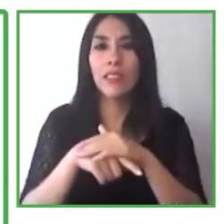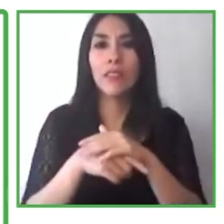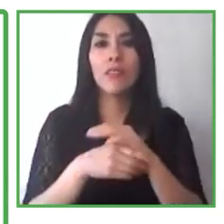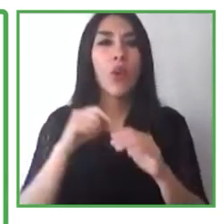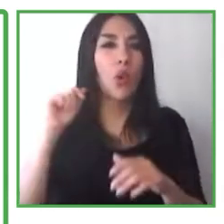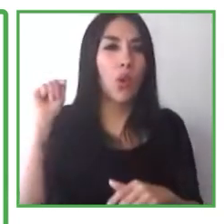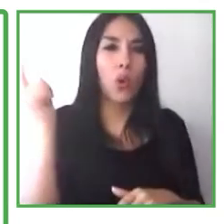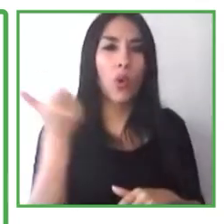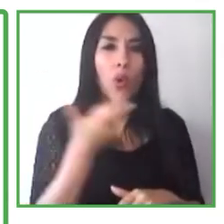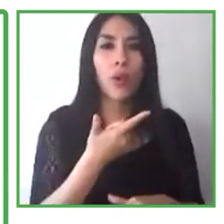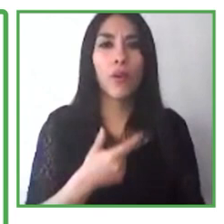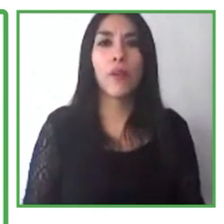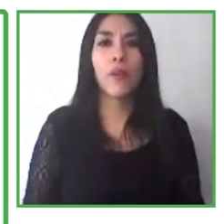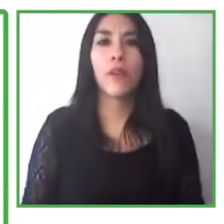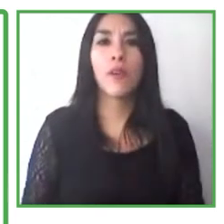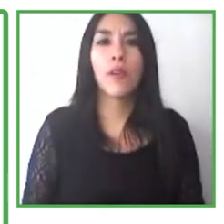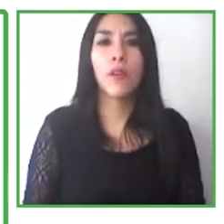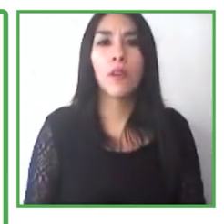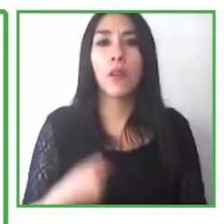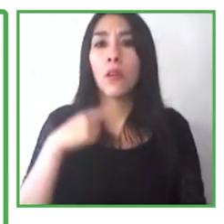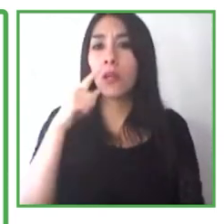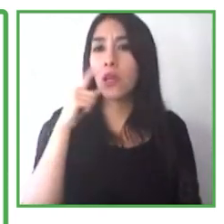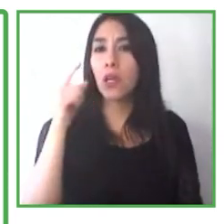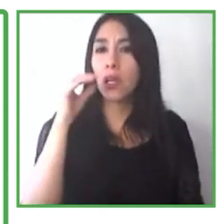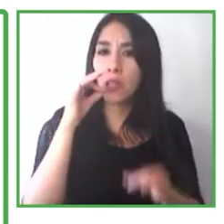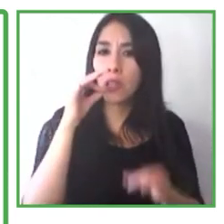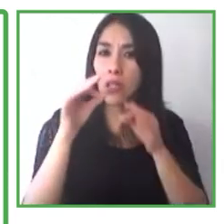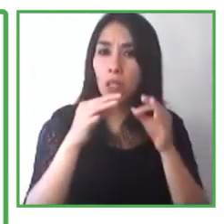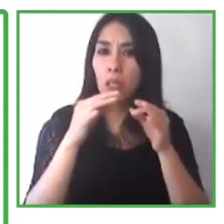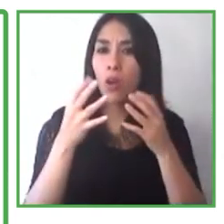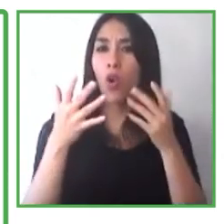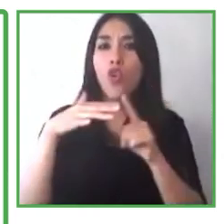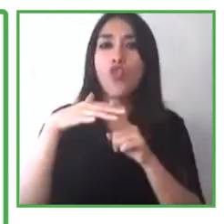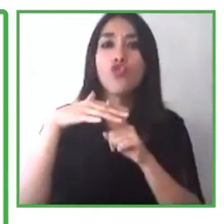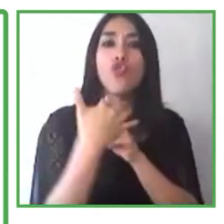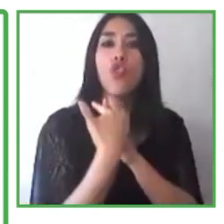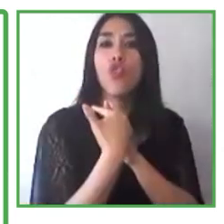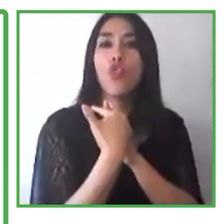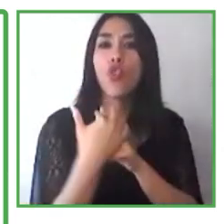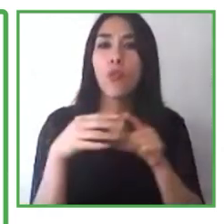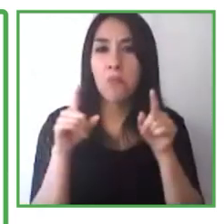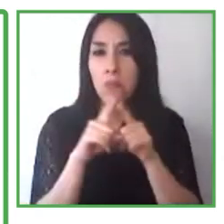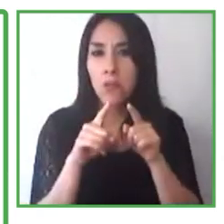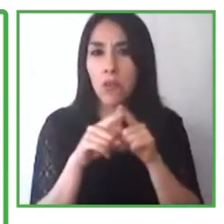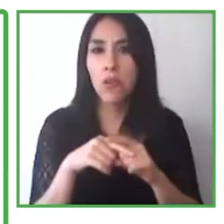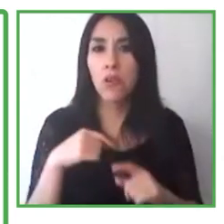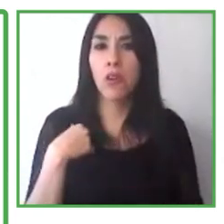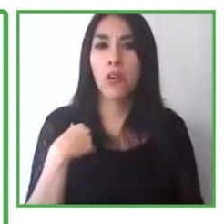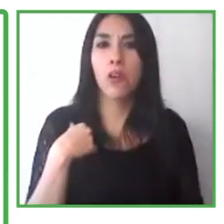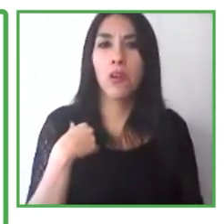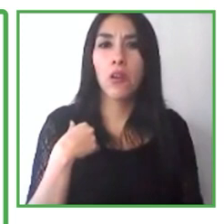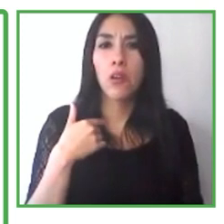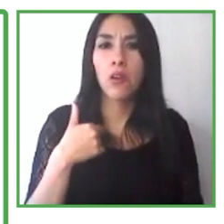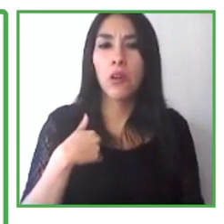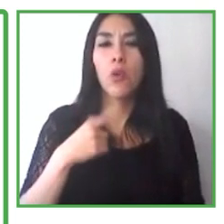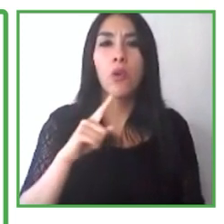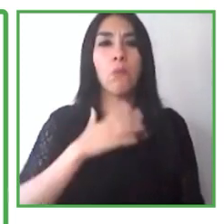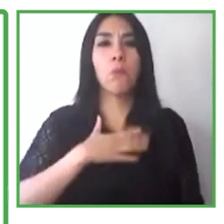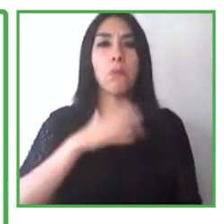situación que, bueno, honestamente basado en mi experiencia, yo no recuerdo